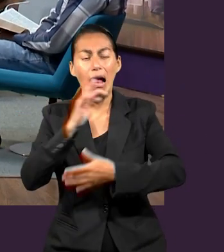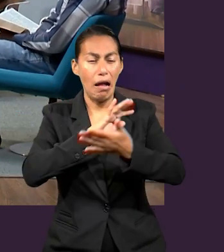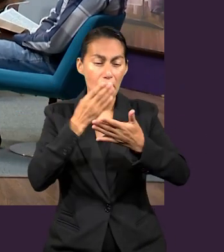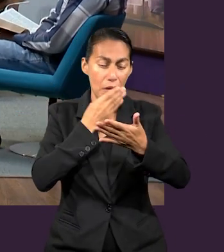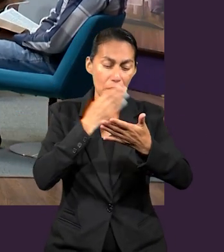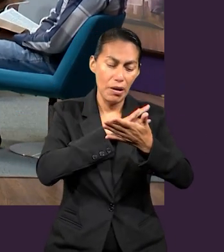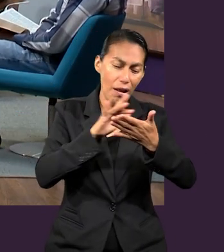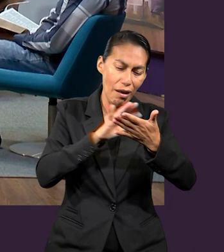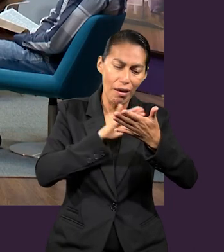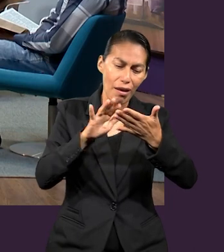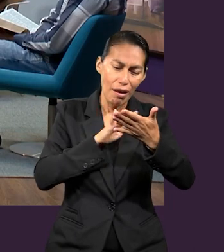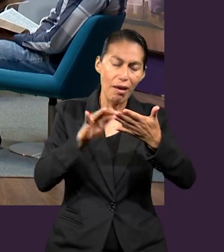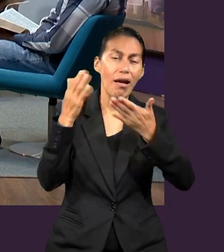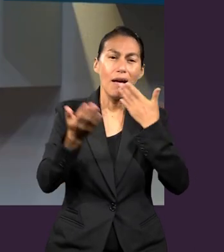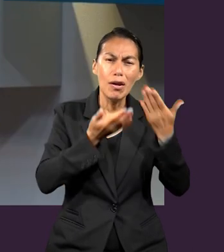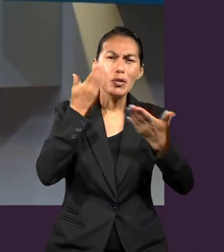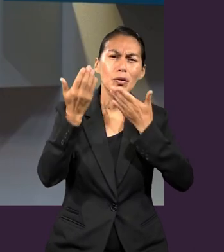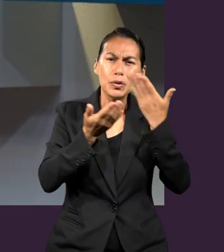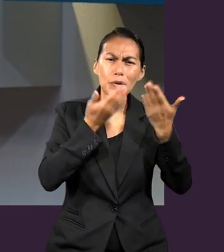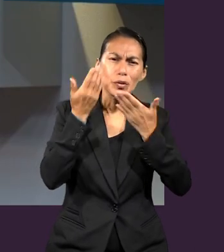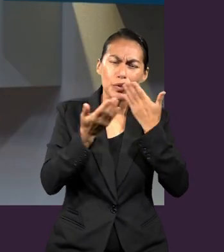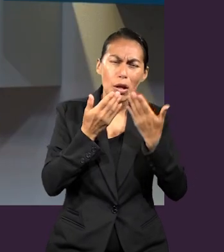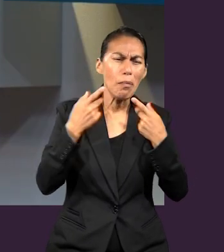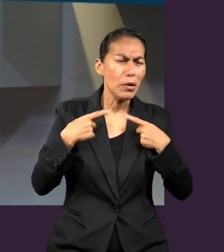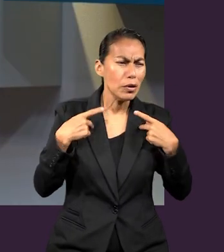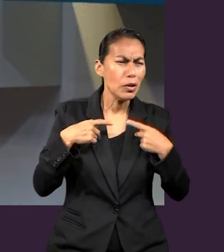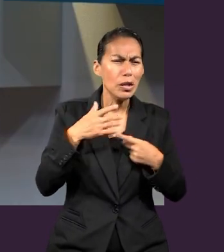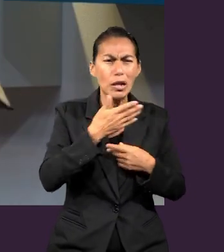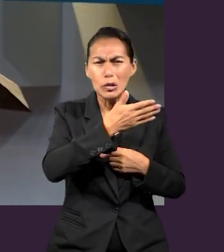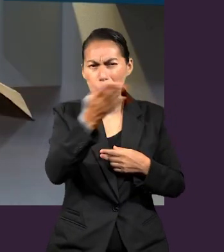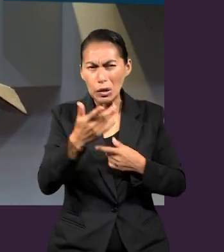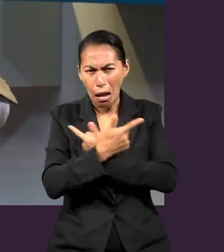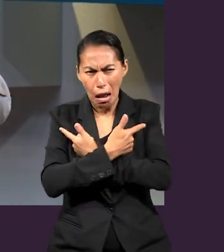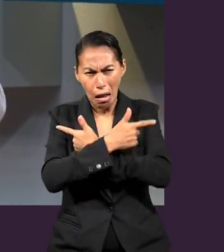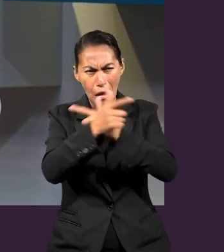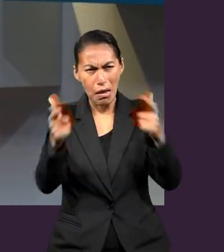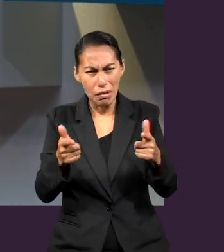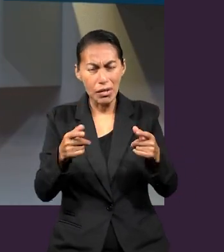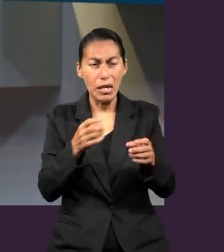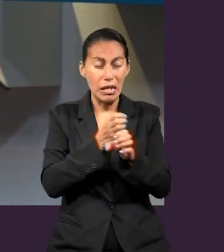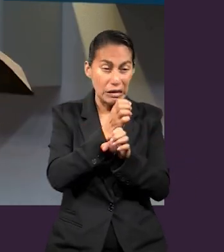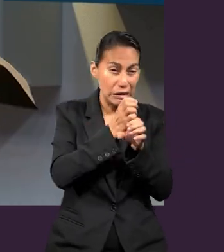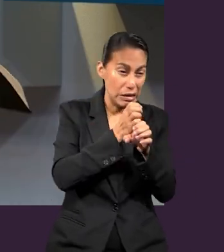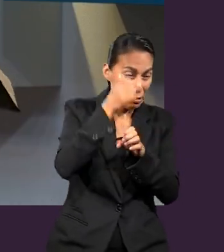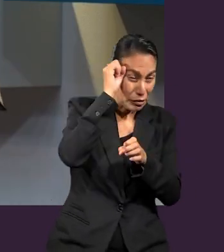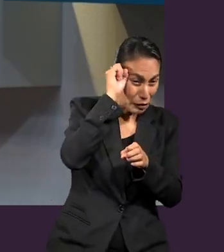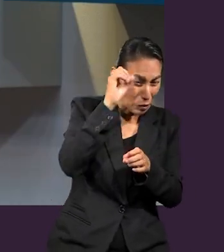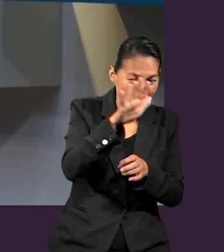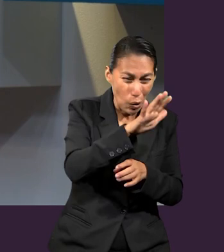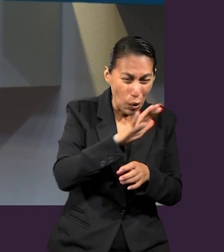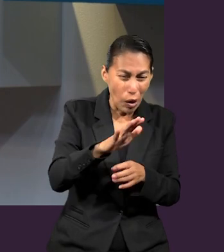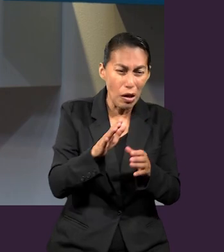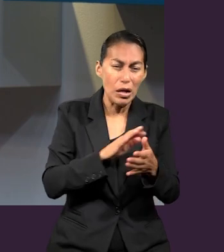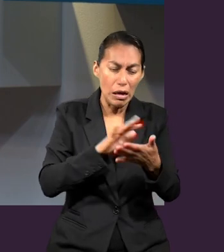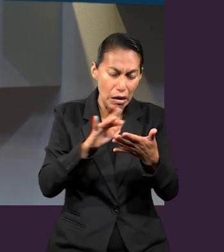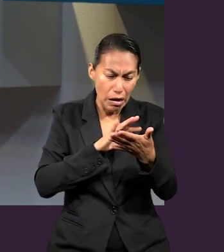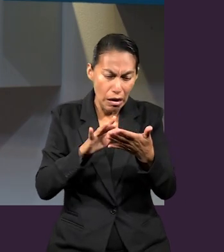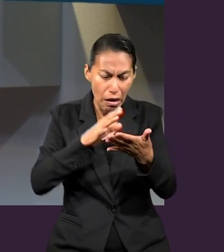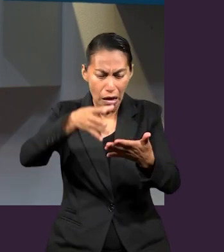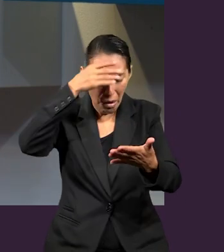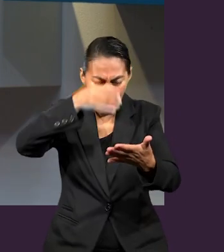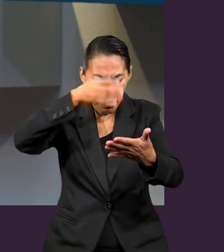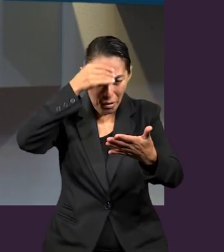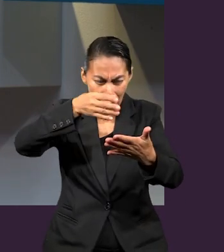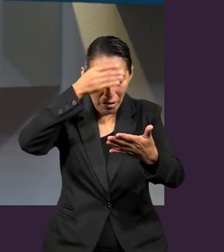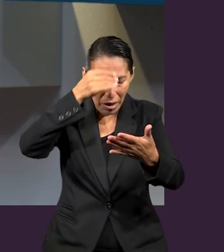lean como familia, lean como hermanos, lean ustedes esclavos, los libres, todos, reúnanse. Me